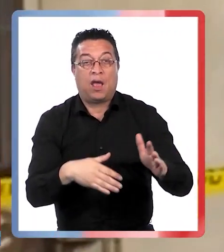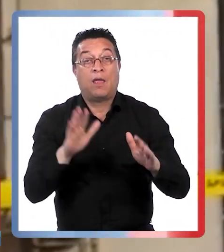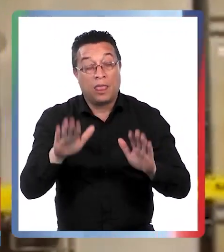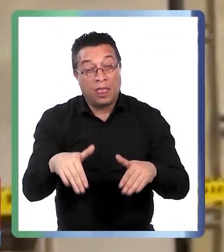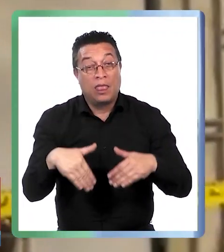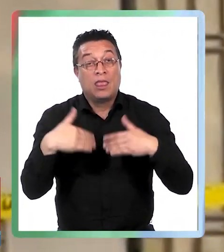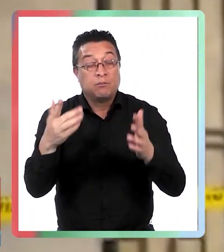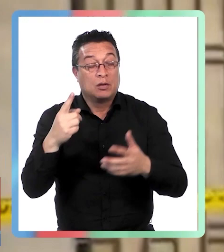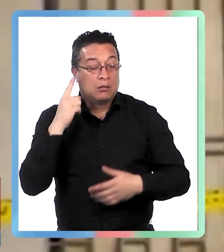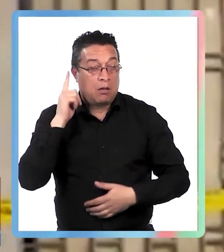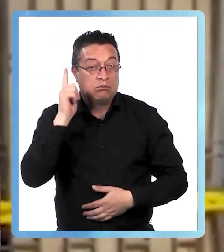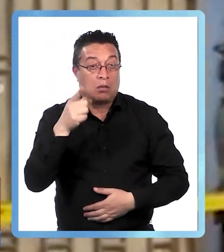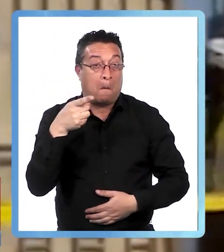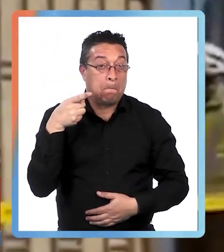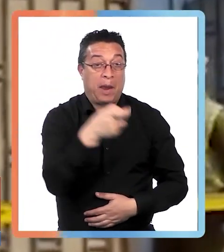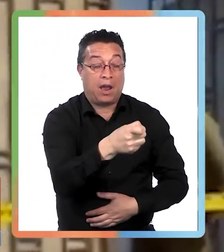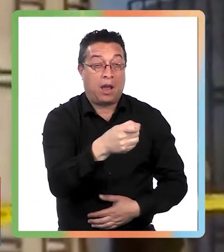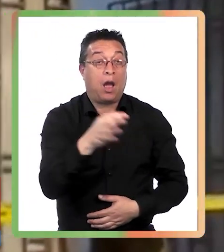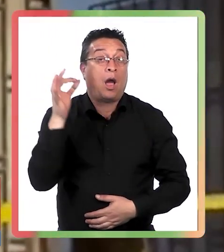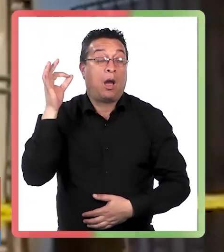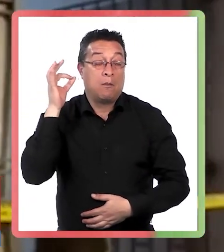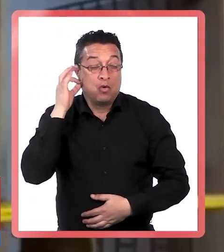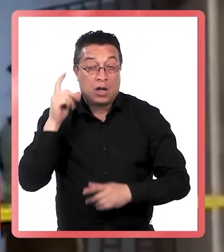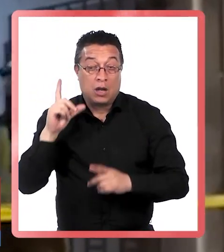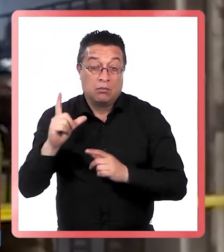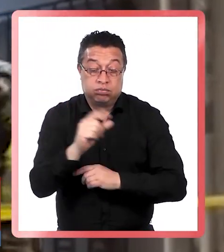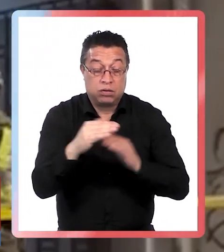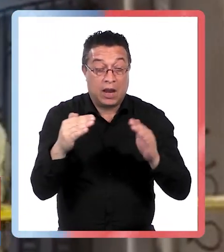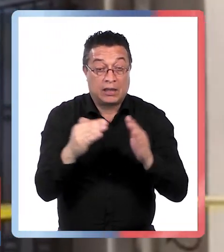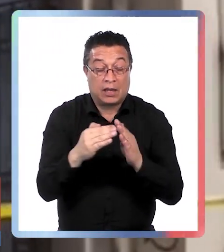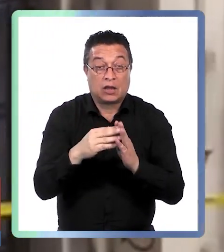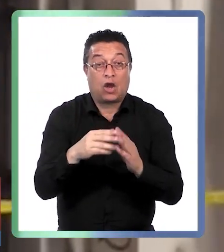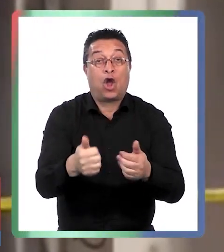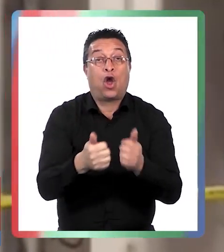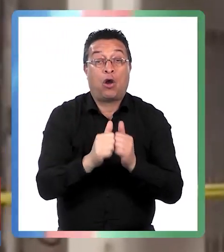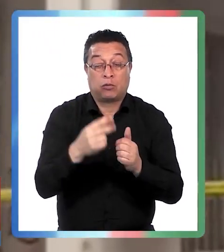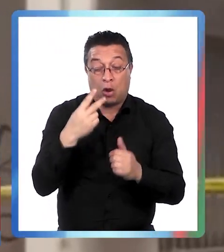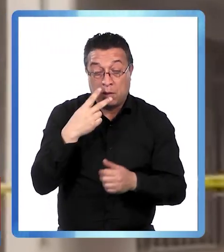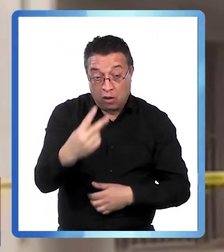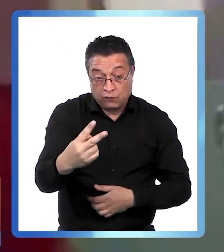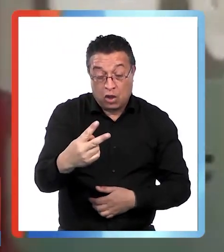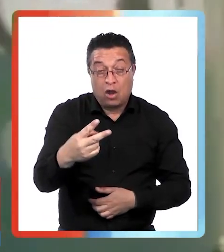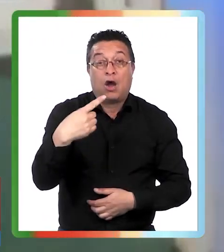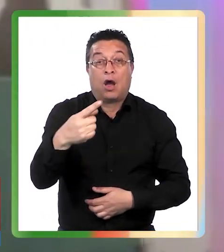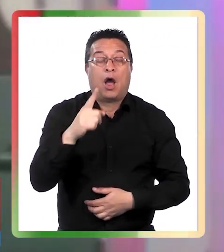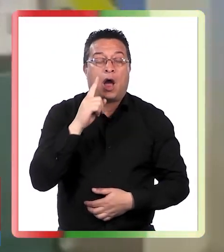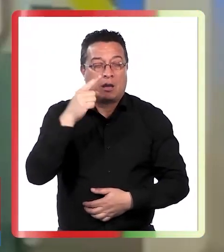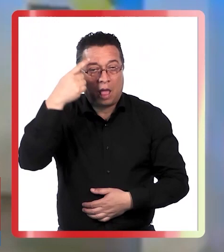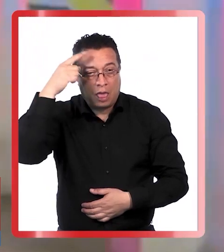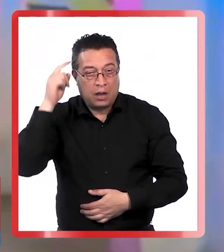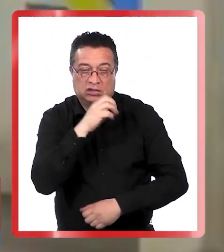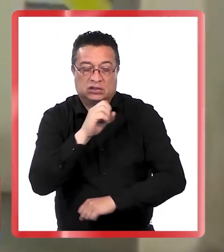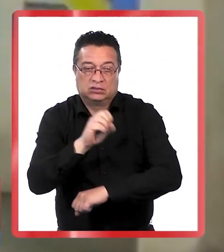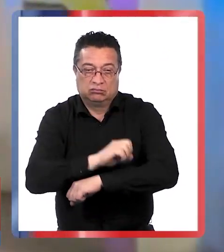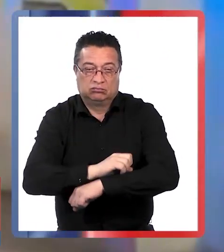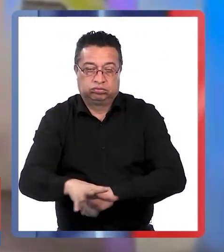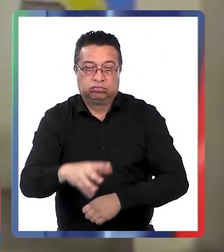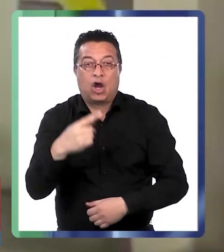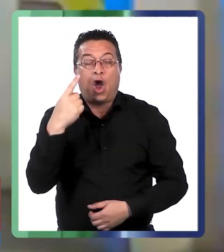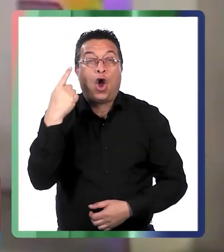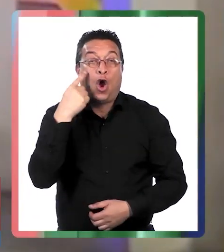posteriormente se escuchó un disparo y cuando la garzona salió del inmueble su colega observó que mantenía una lesión